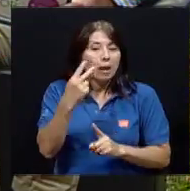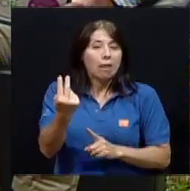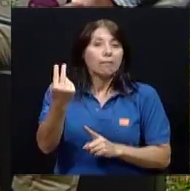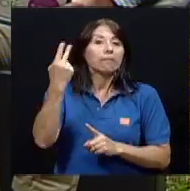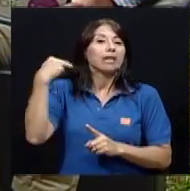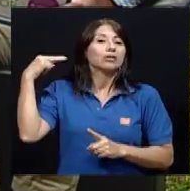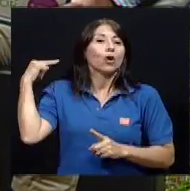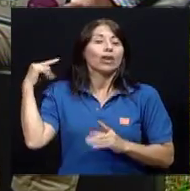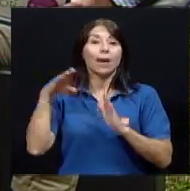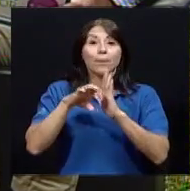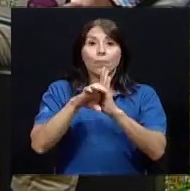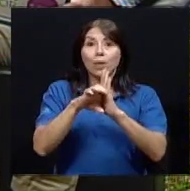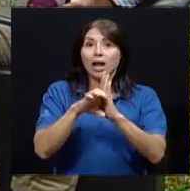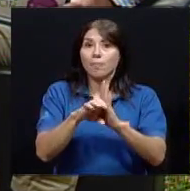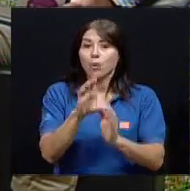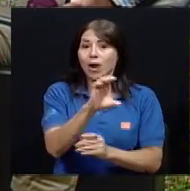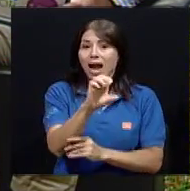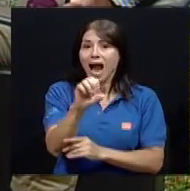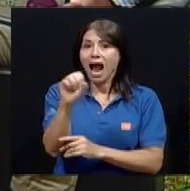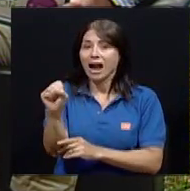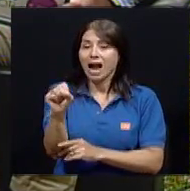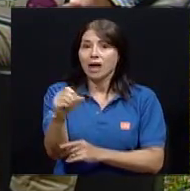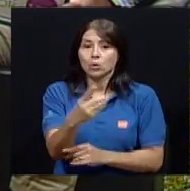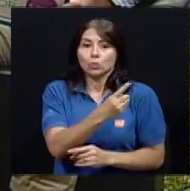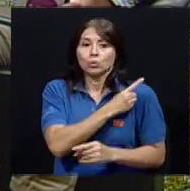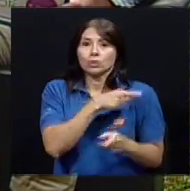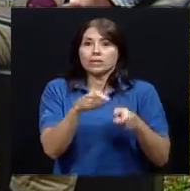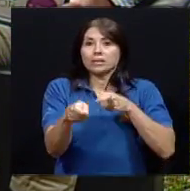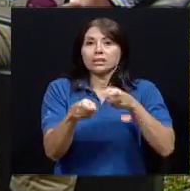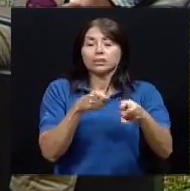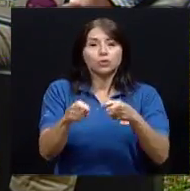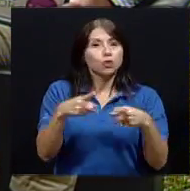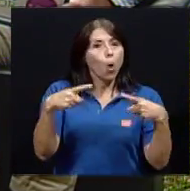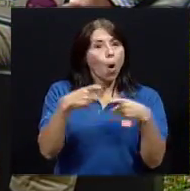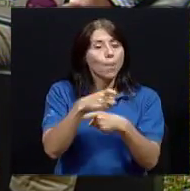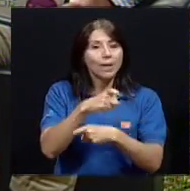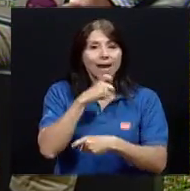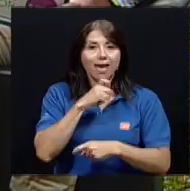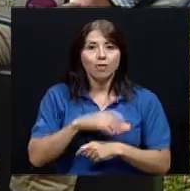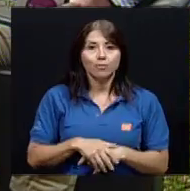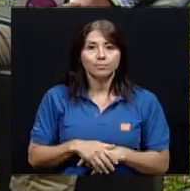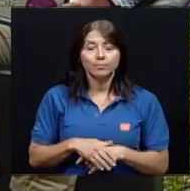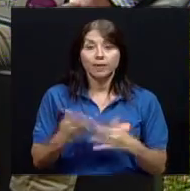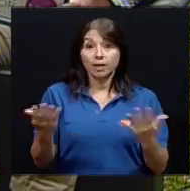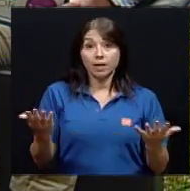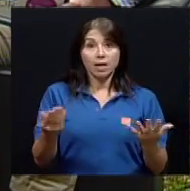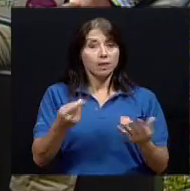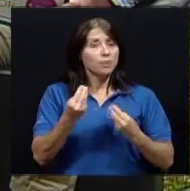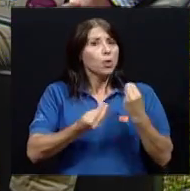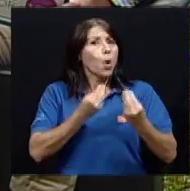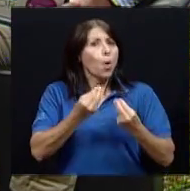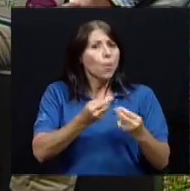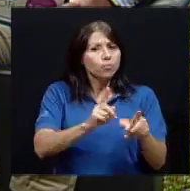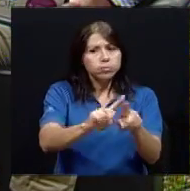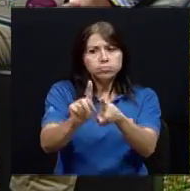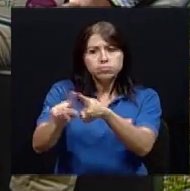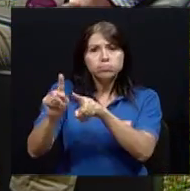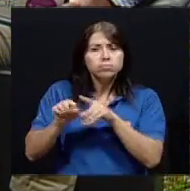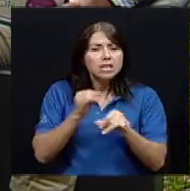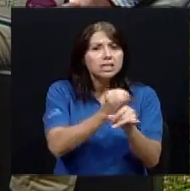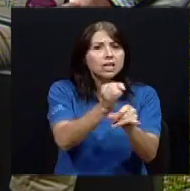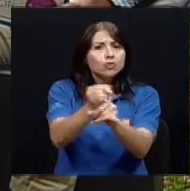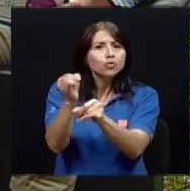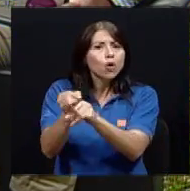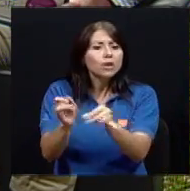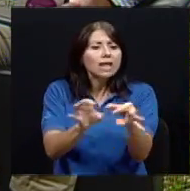únicamente es tremendamente complicado, Y también, entonces, me surge ahora la inquietud, ¿cómo articular? Porque son diversas instituciones con, ¿verdad?,